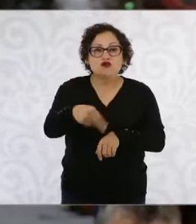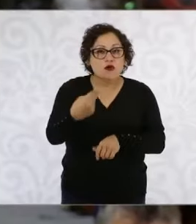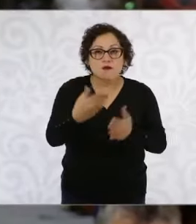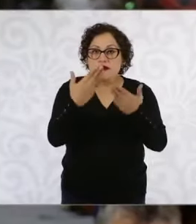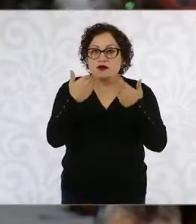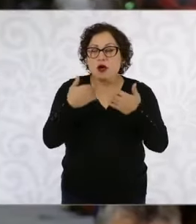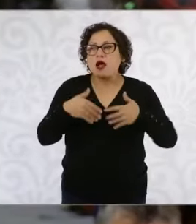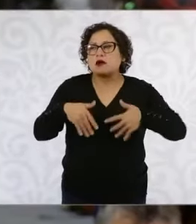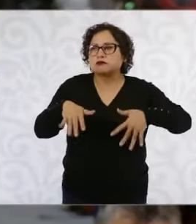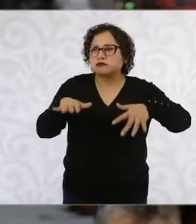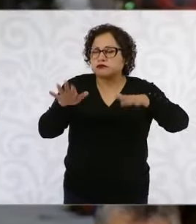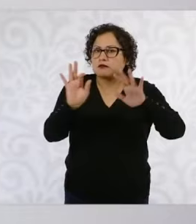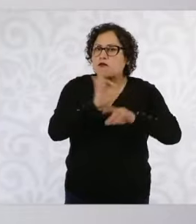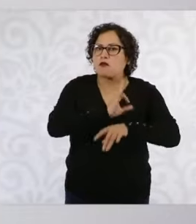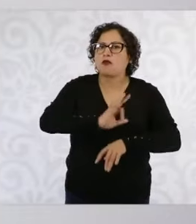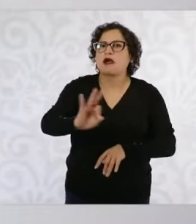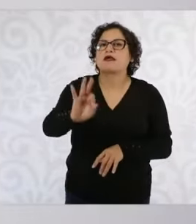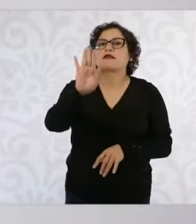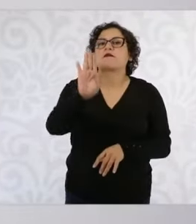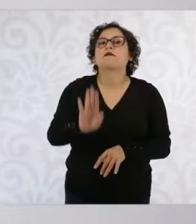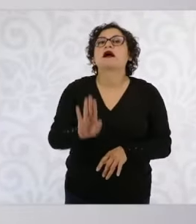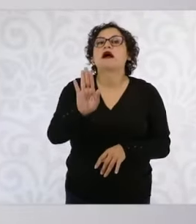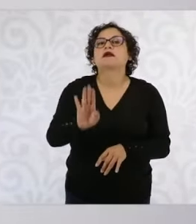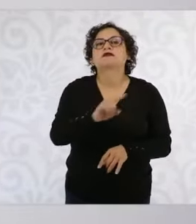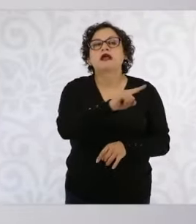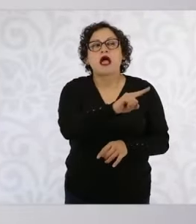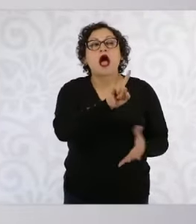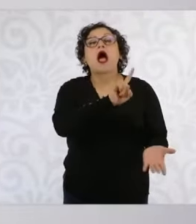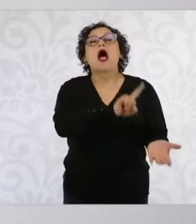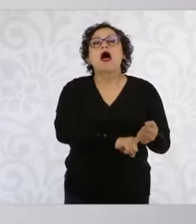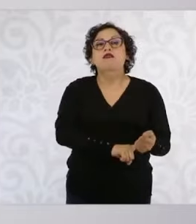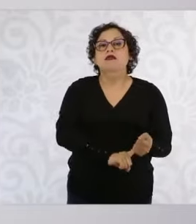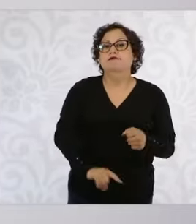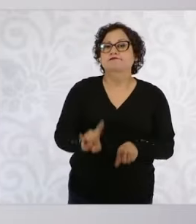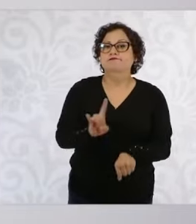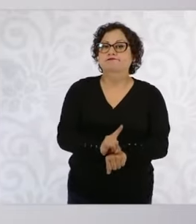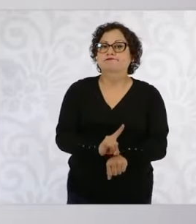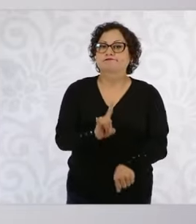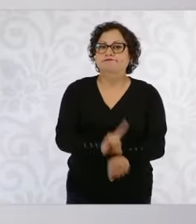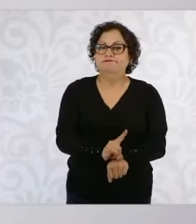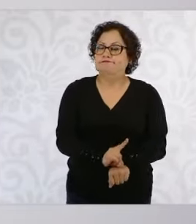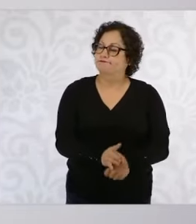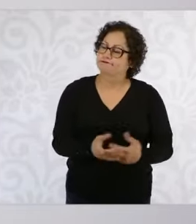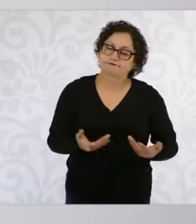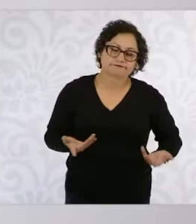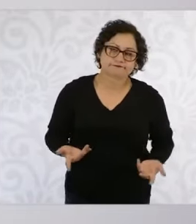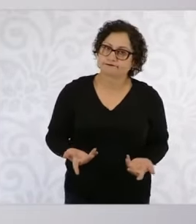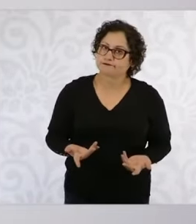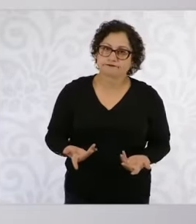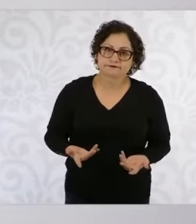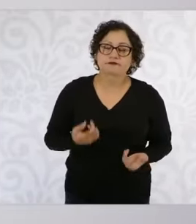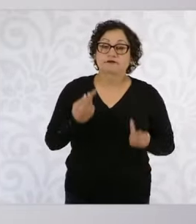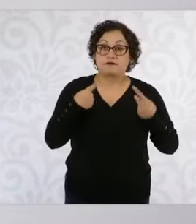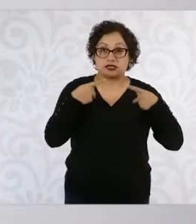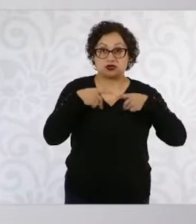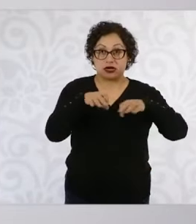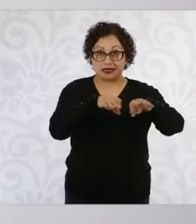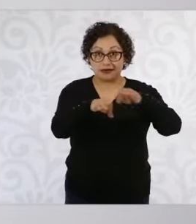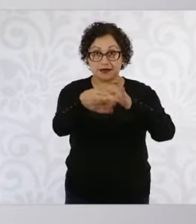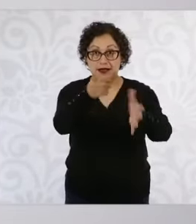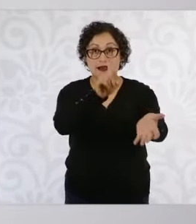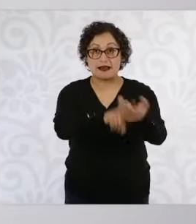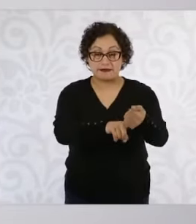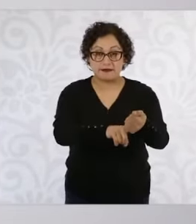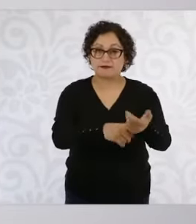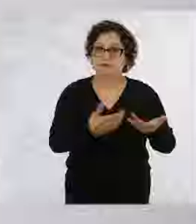pero puede ser que aparentan que son del Banco del Bienestar y no necesariamente trabajadores o trabajadoras del Banco del